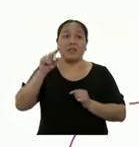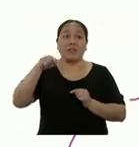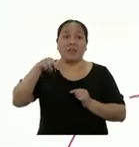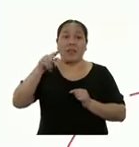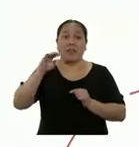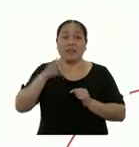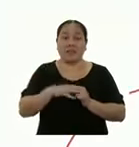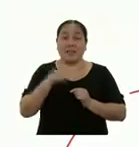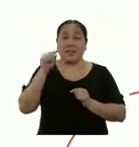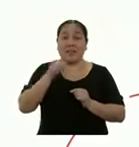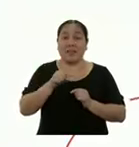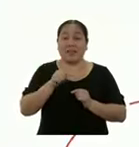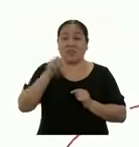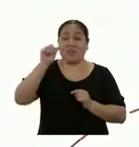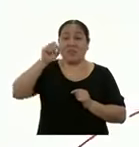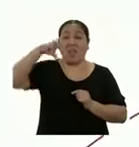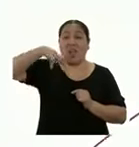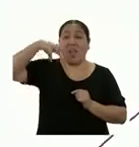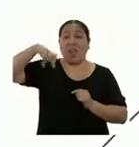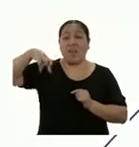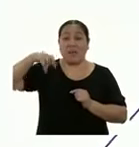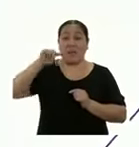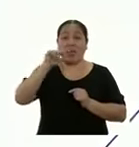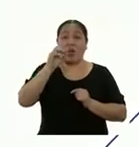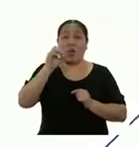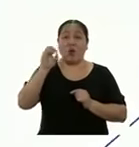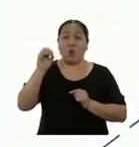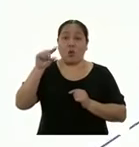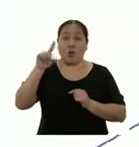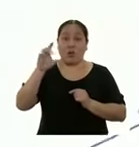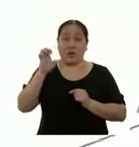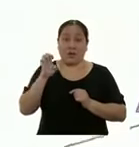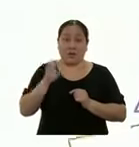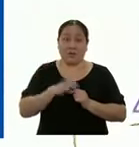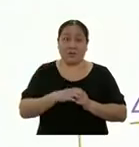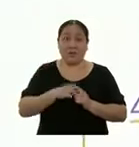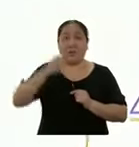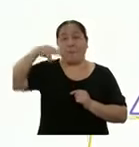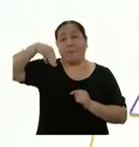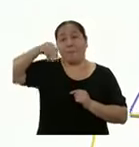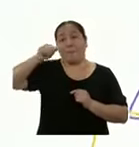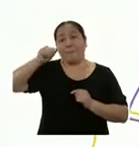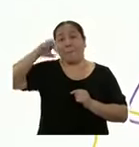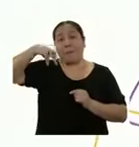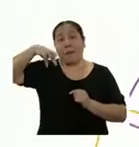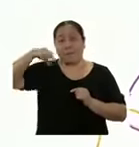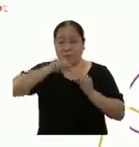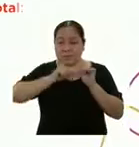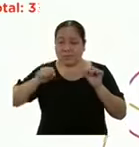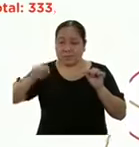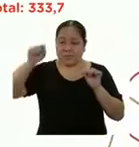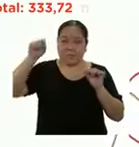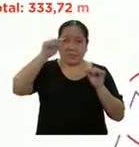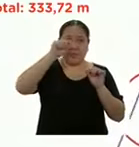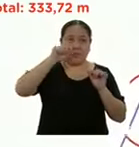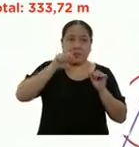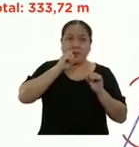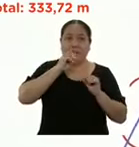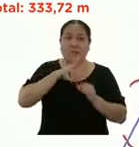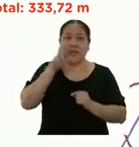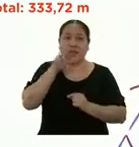el aplicativo nos proporciona la medida de la superficie y la distancia total del contorno del parque, que en este caso equivale a